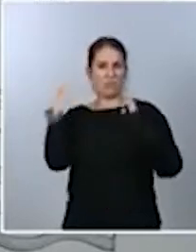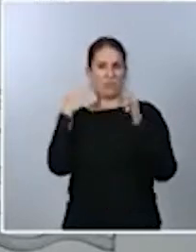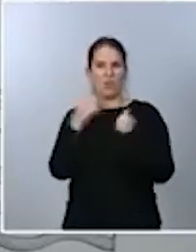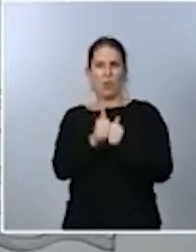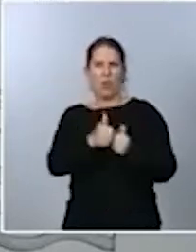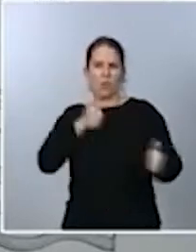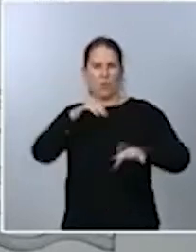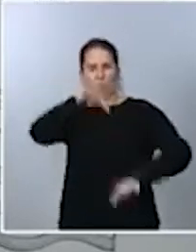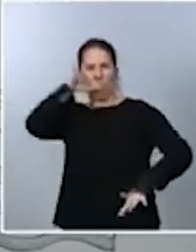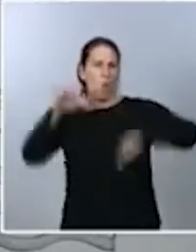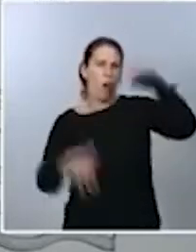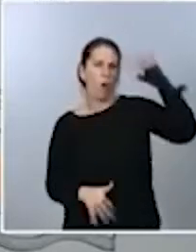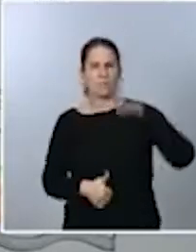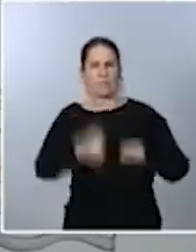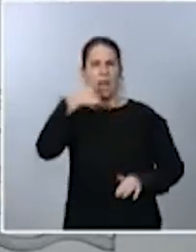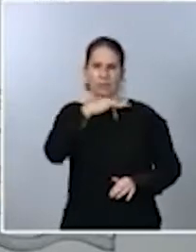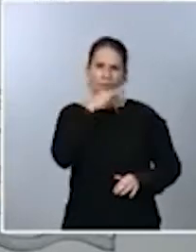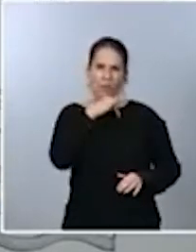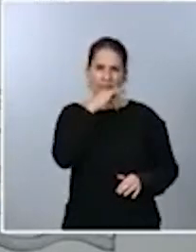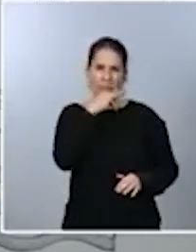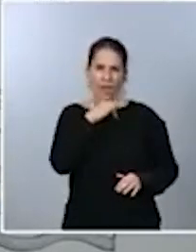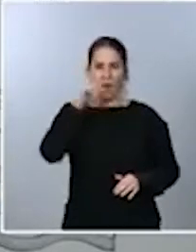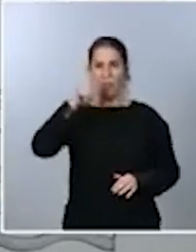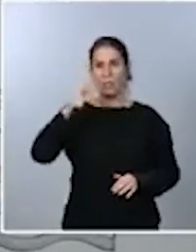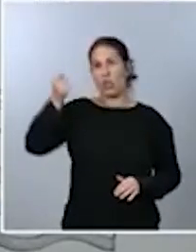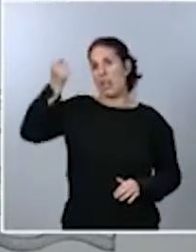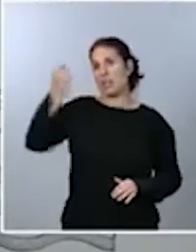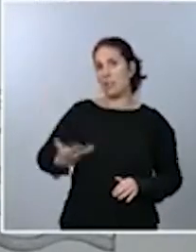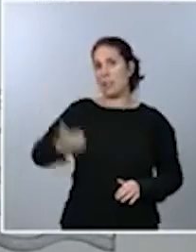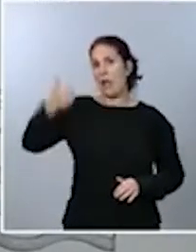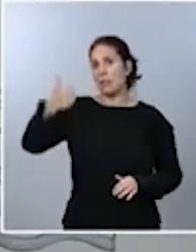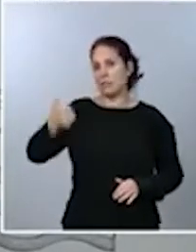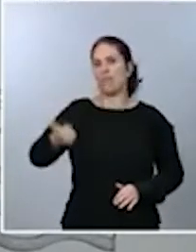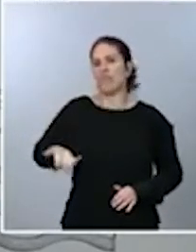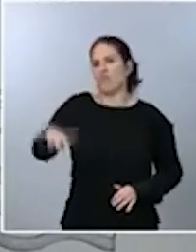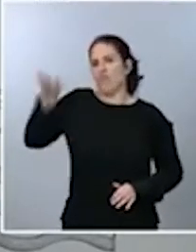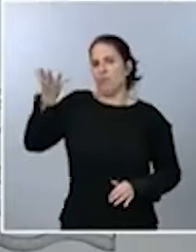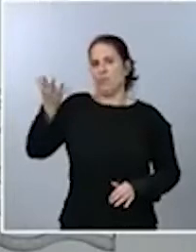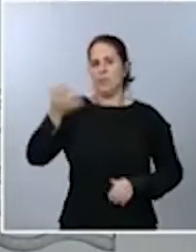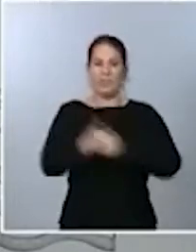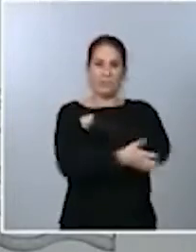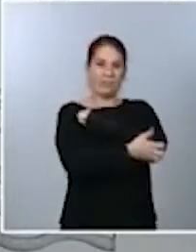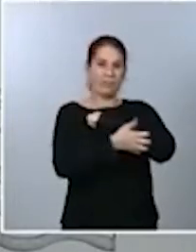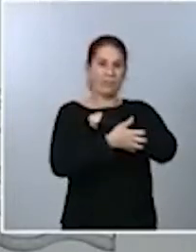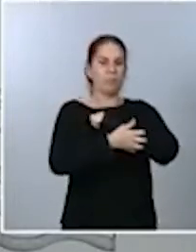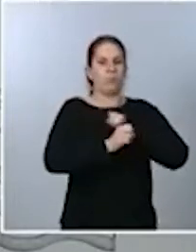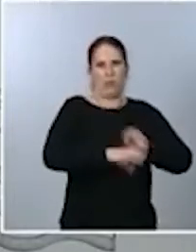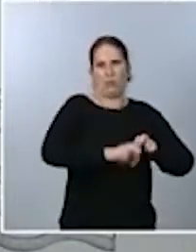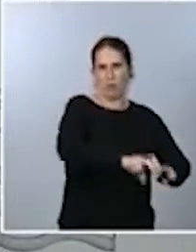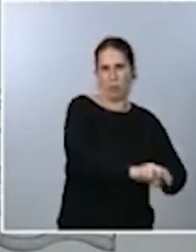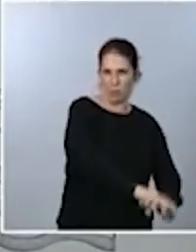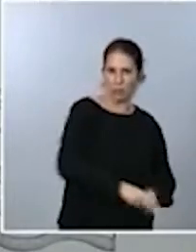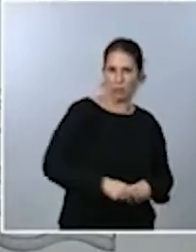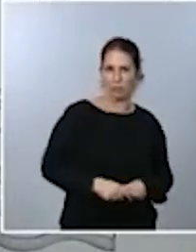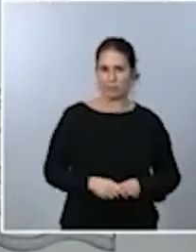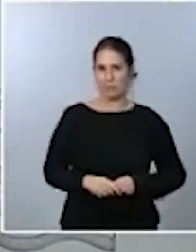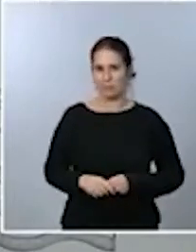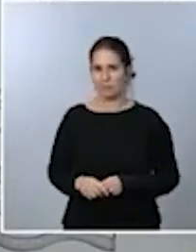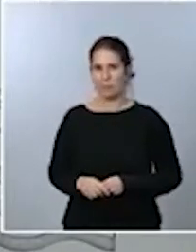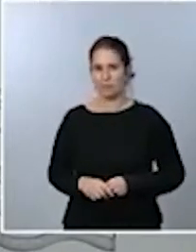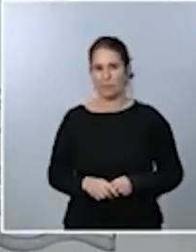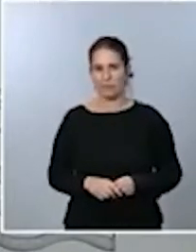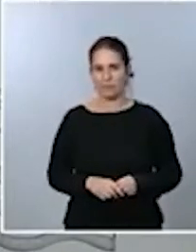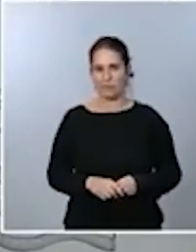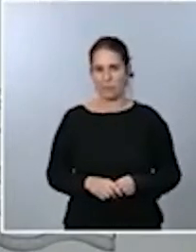en nuestro país y aquellos que más tenían tuvieron más, aquellos que menos tenían fueron personas que no pudieron estar atendidas por